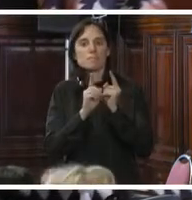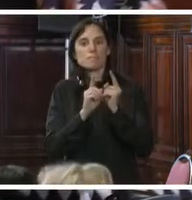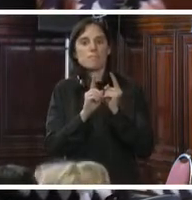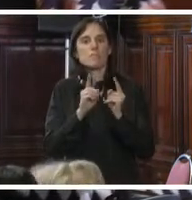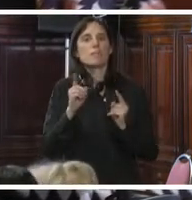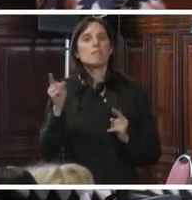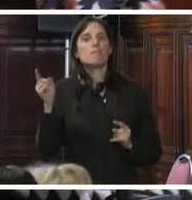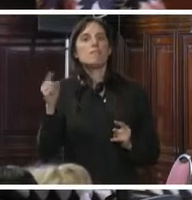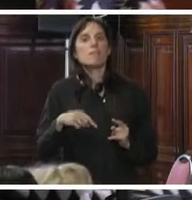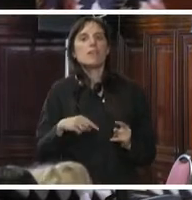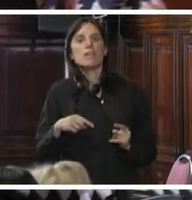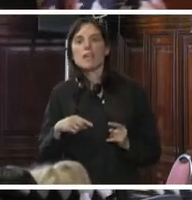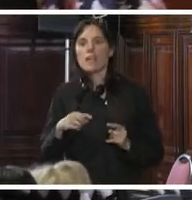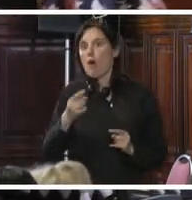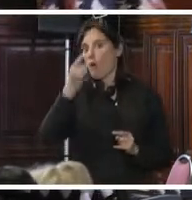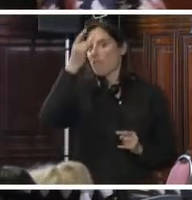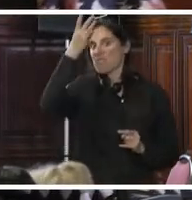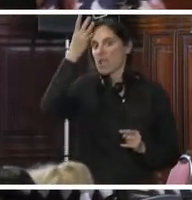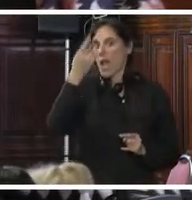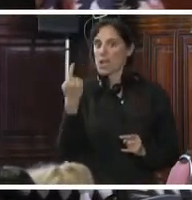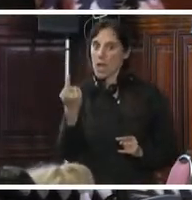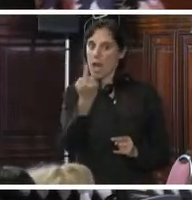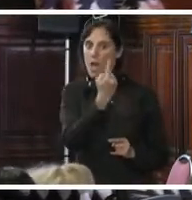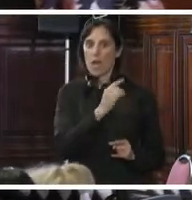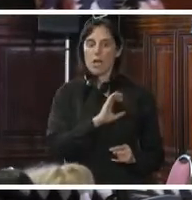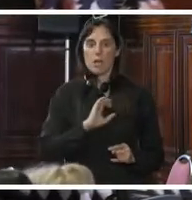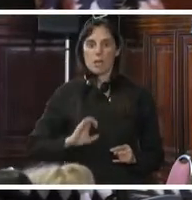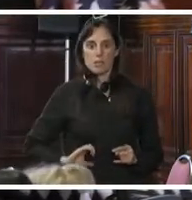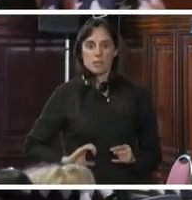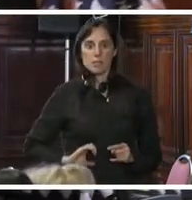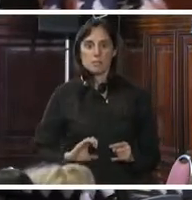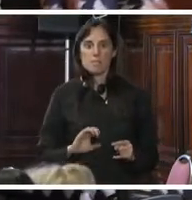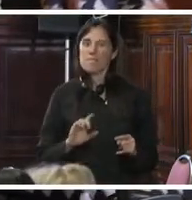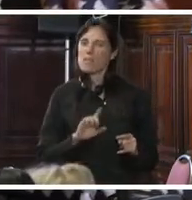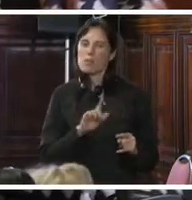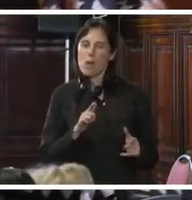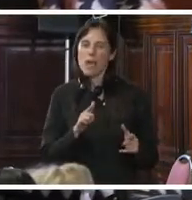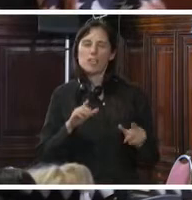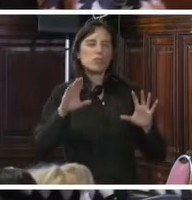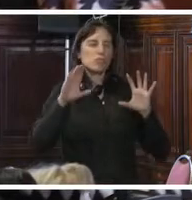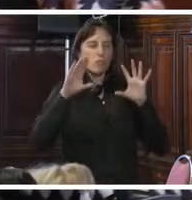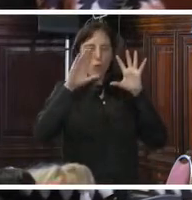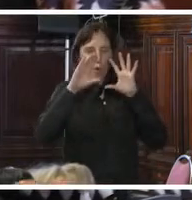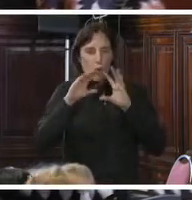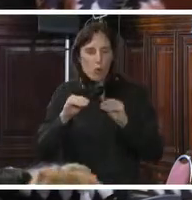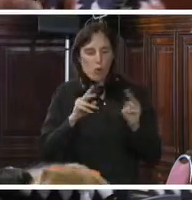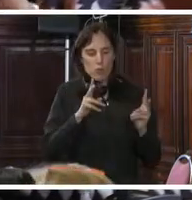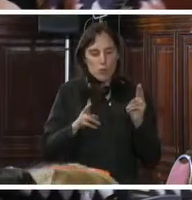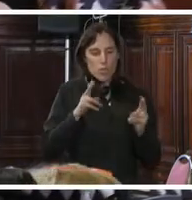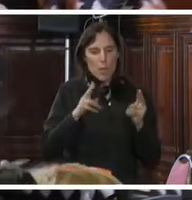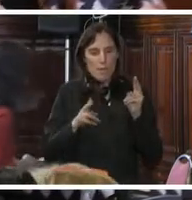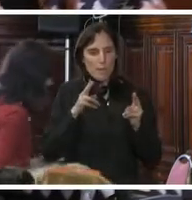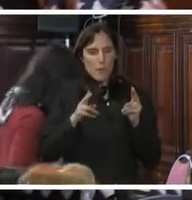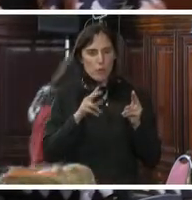proviene de fuentes oficiales de cada país y a pesar que no abarcan los mismos periodos de tiempo, nos parece